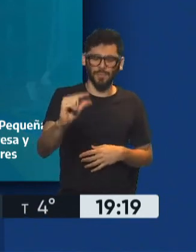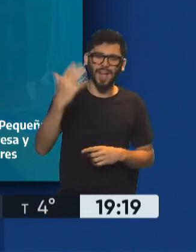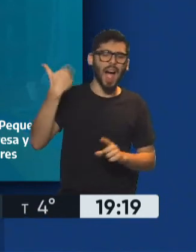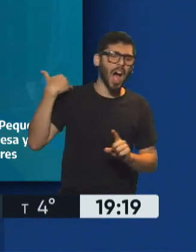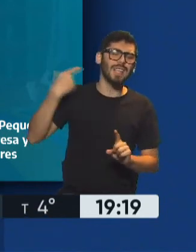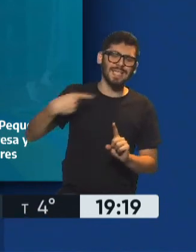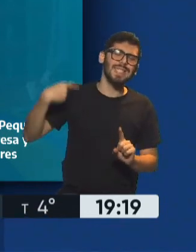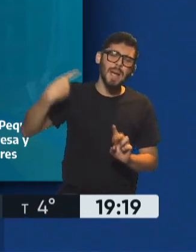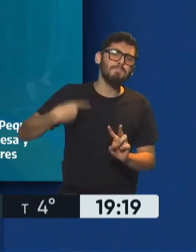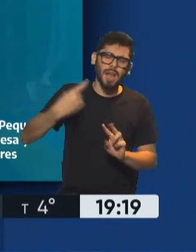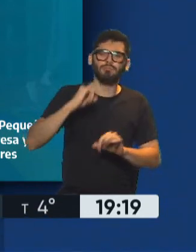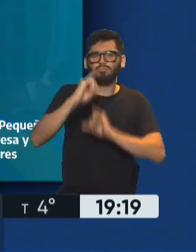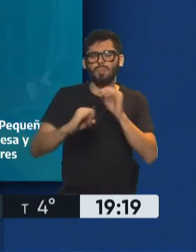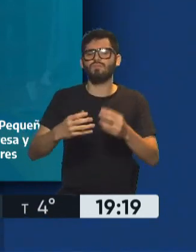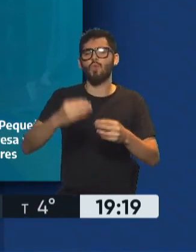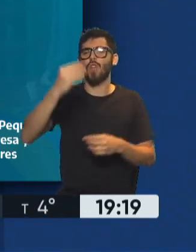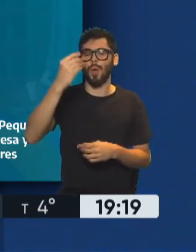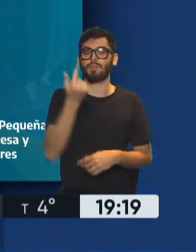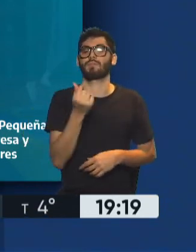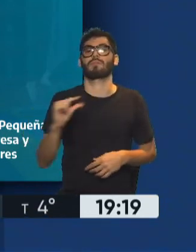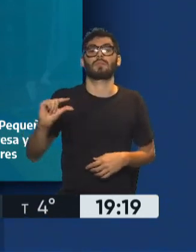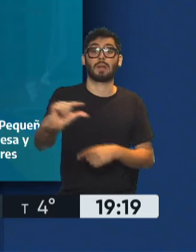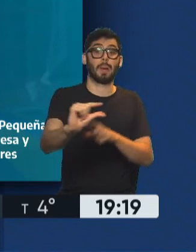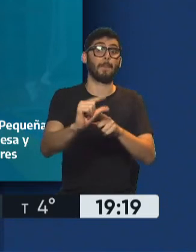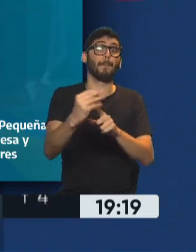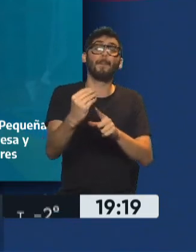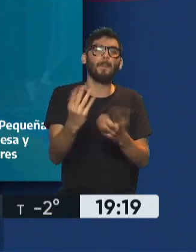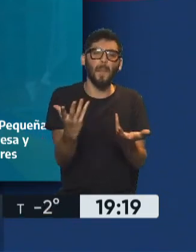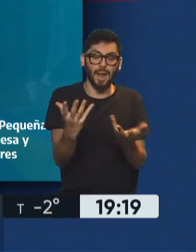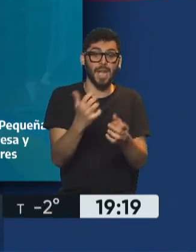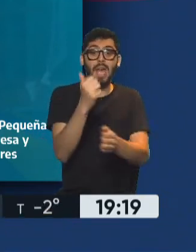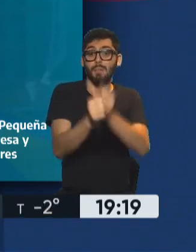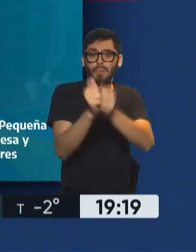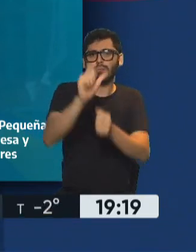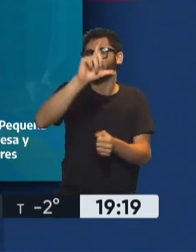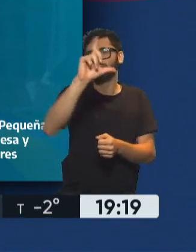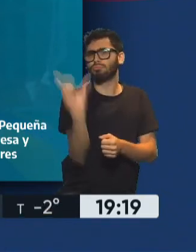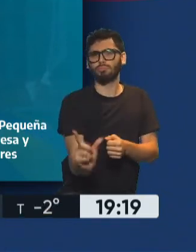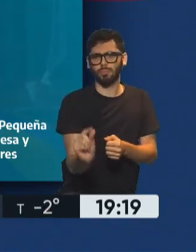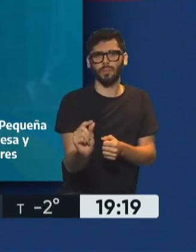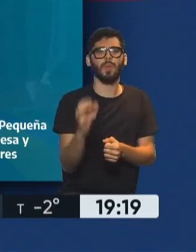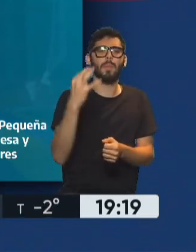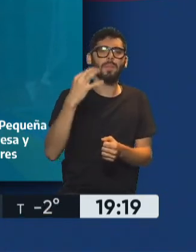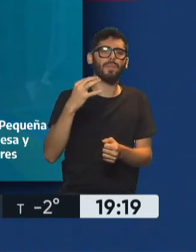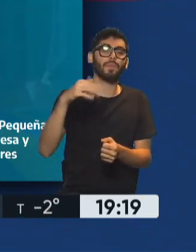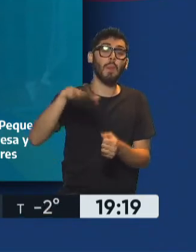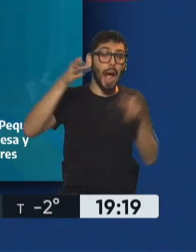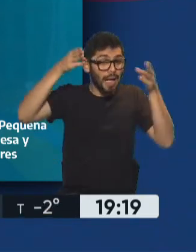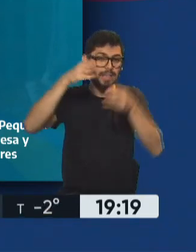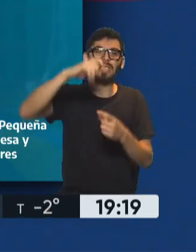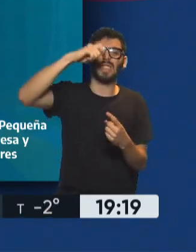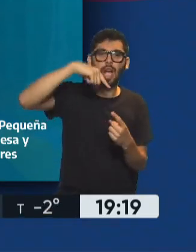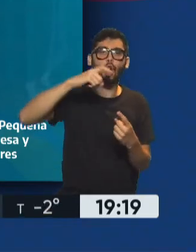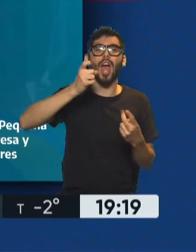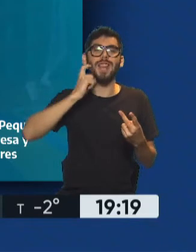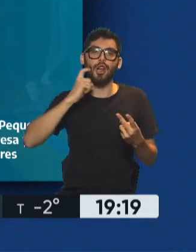transitando desde acá. Líneas de capital de trabajo para que las empresas de todo el país, en este caso lo hicimos con Chaco, Entre Ríos,